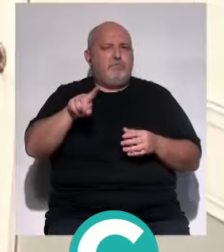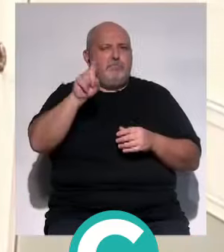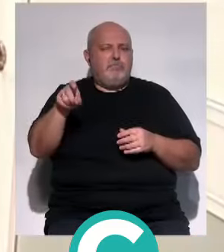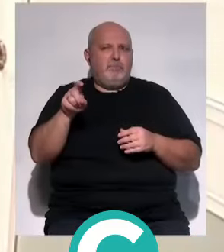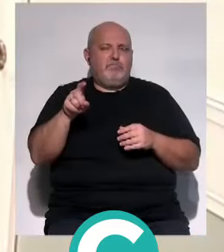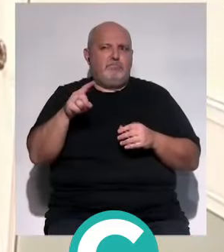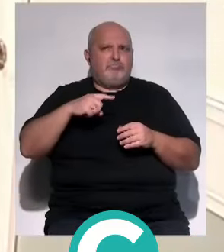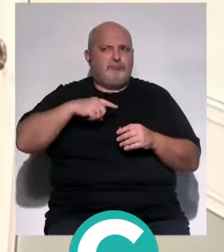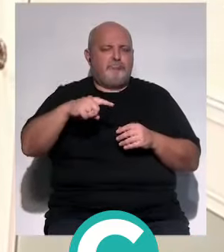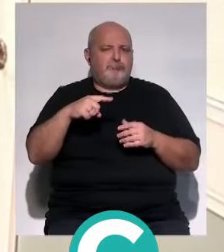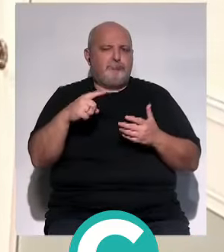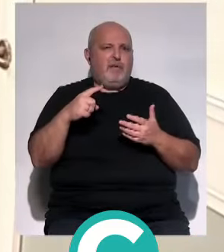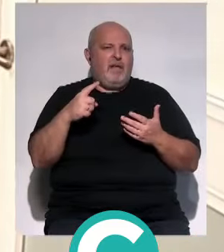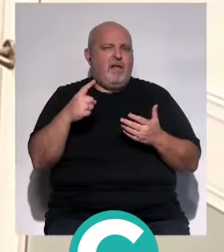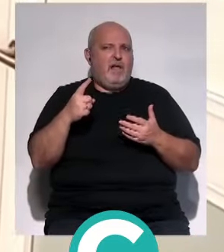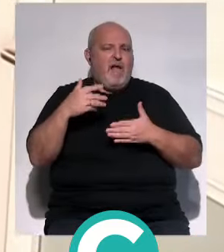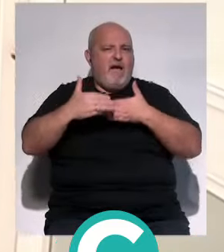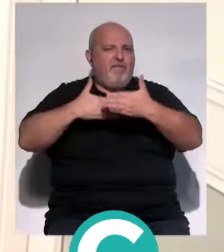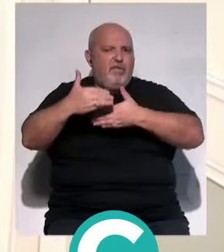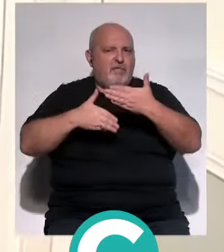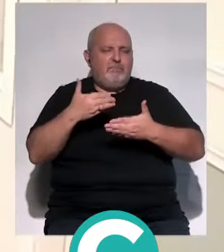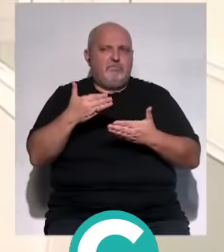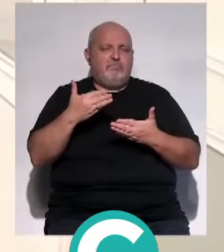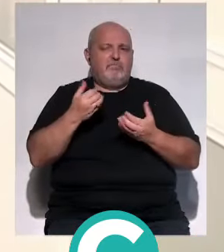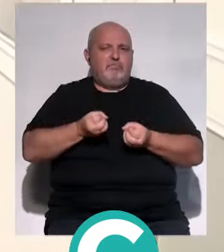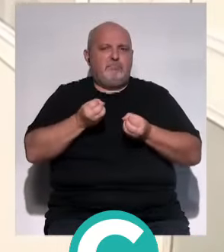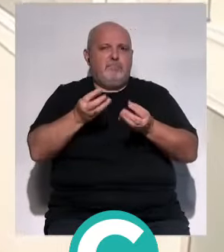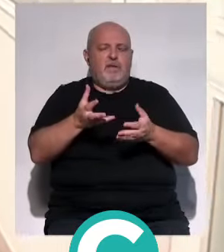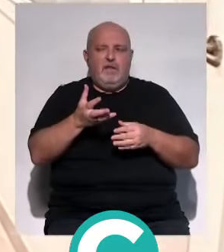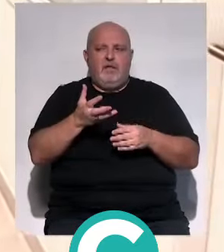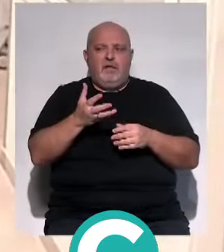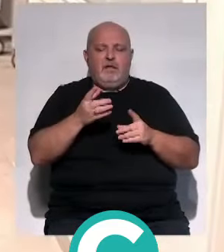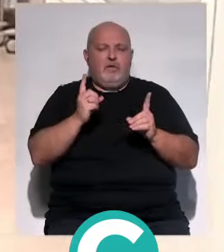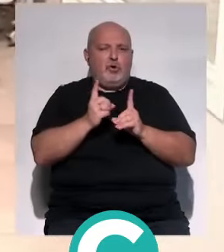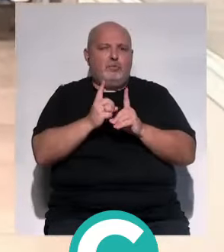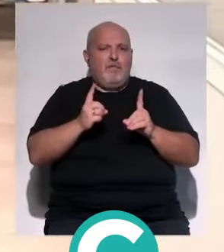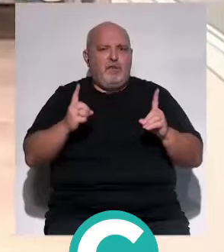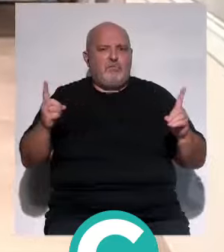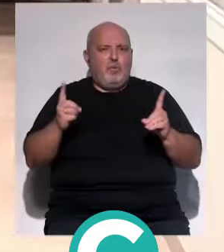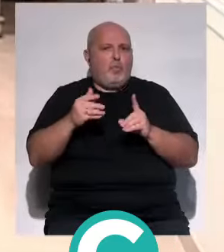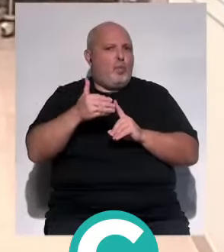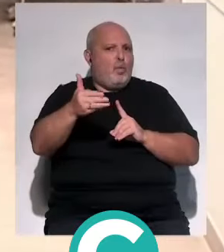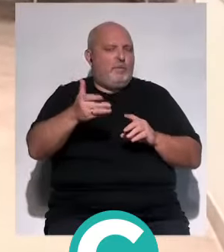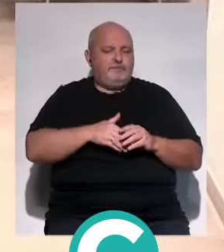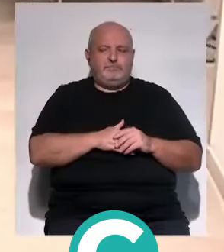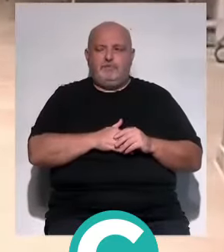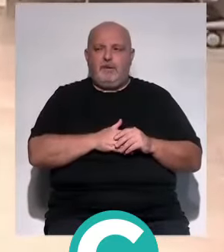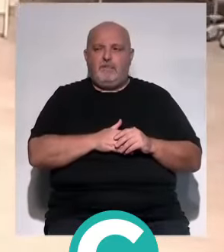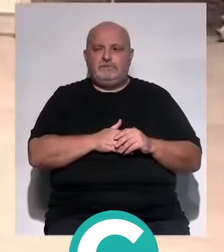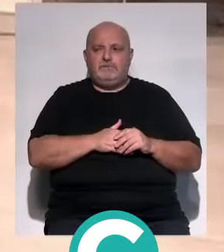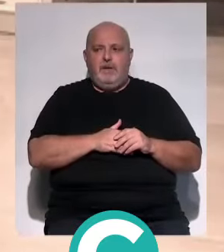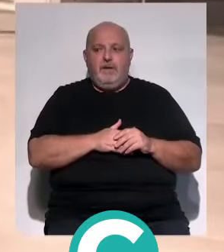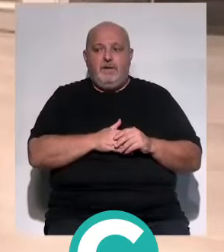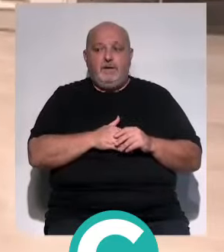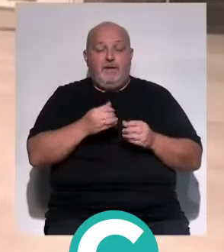la ejecución? ¿Qué avances podemos comentar a corto, medio o largo plazo? Pues,